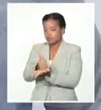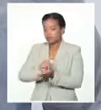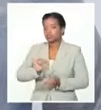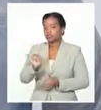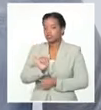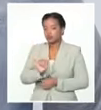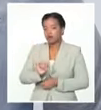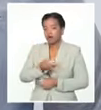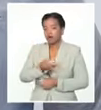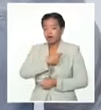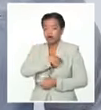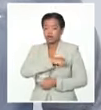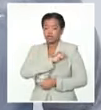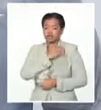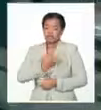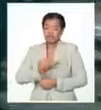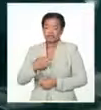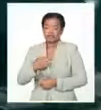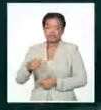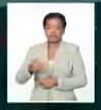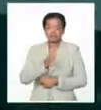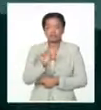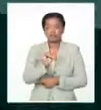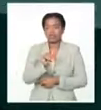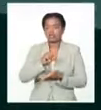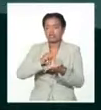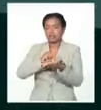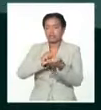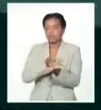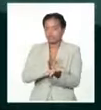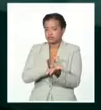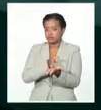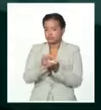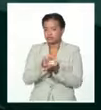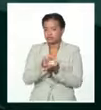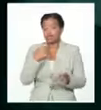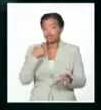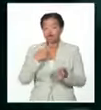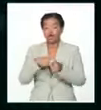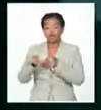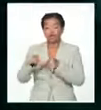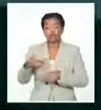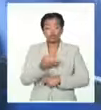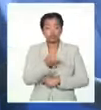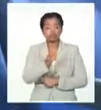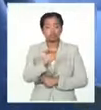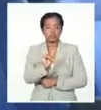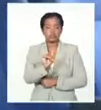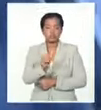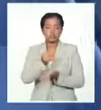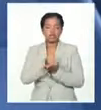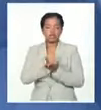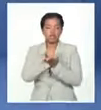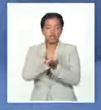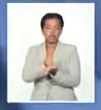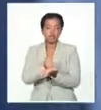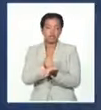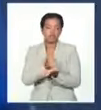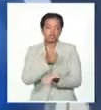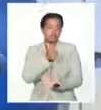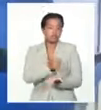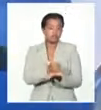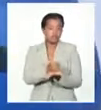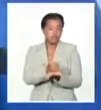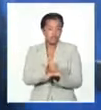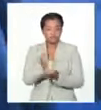mantienen el resto de los servicios habituales. Otros trayectos igualmente beneficiarán ciudades de la